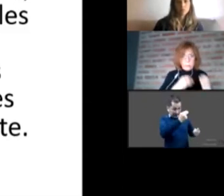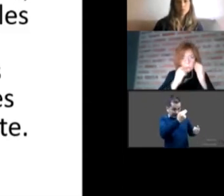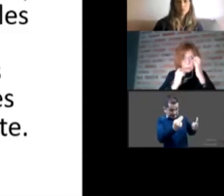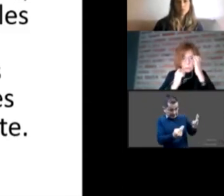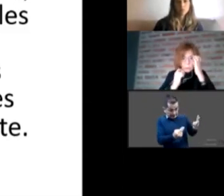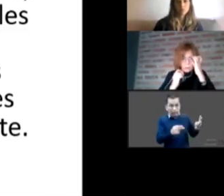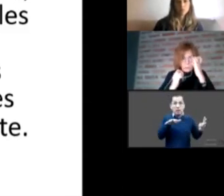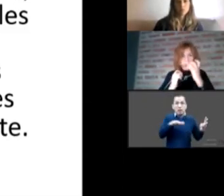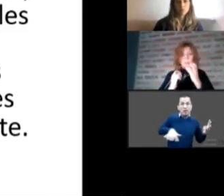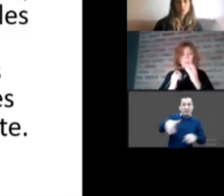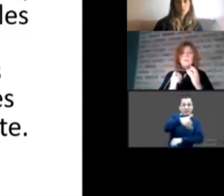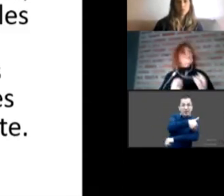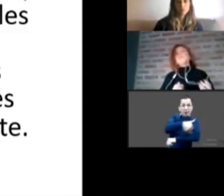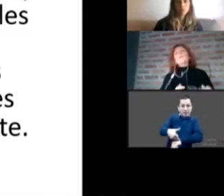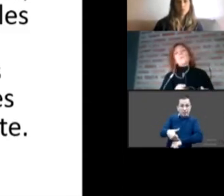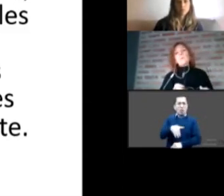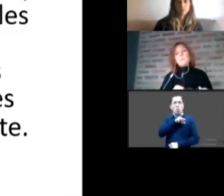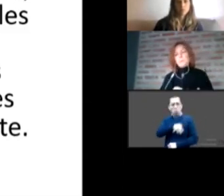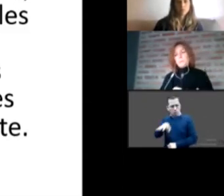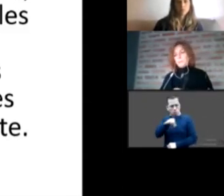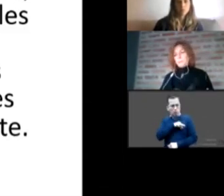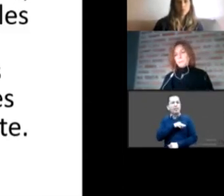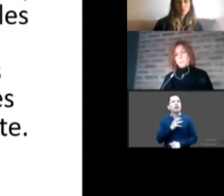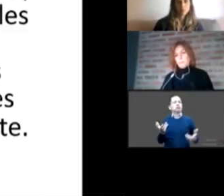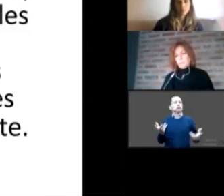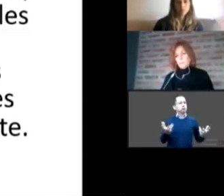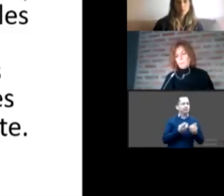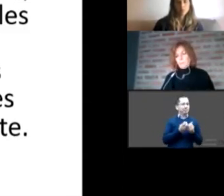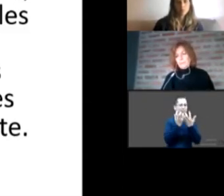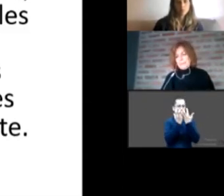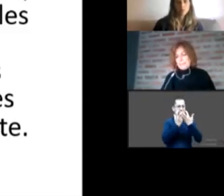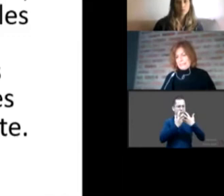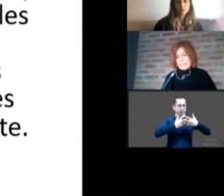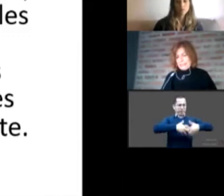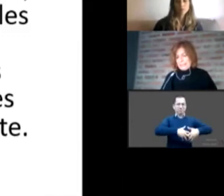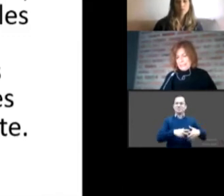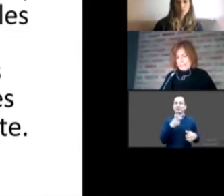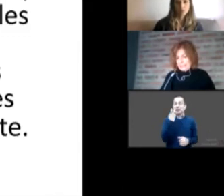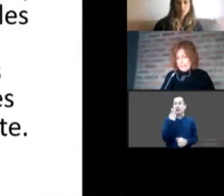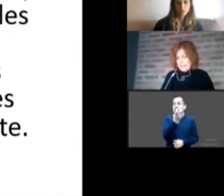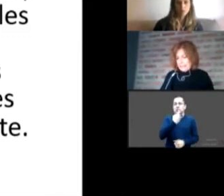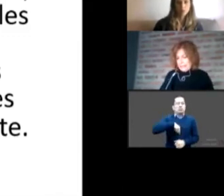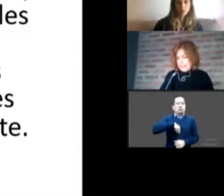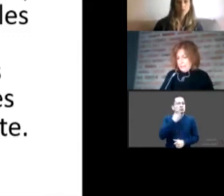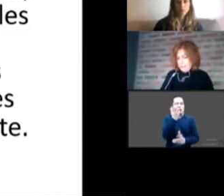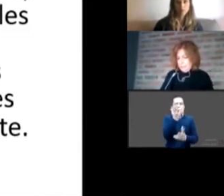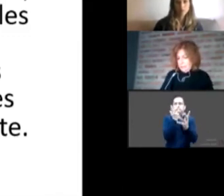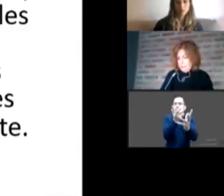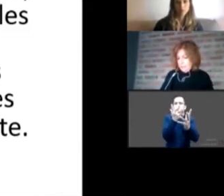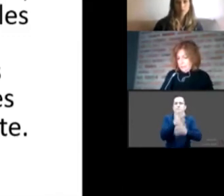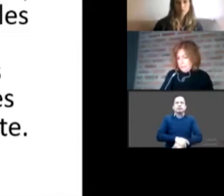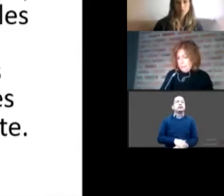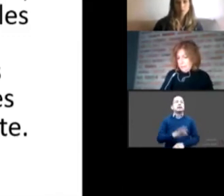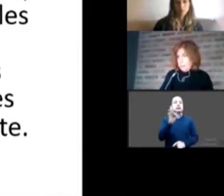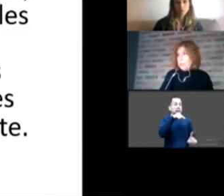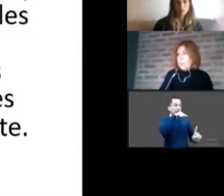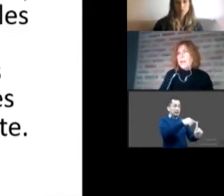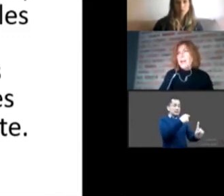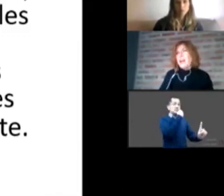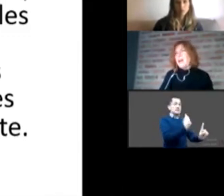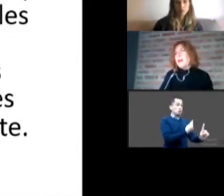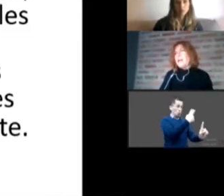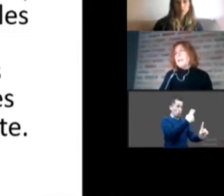Entonces, si lográramos en las familias tanto de origen como de las parentalidades sociales que